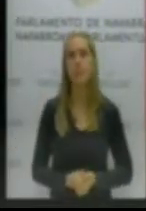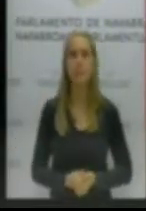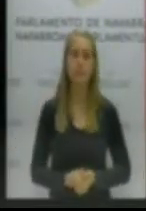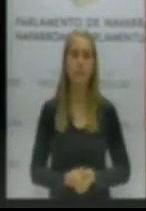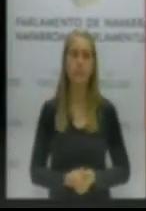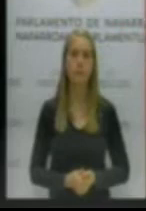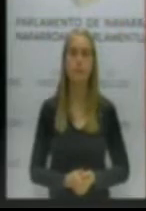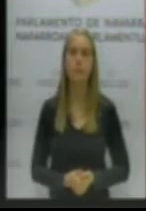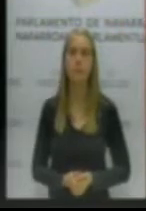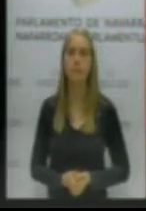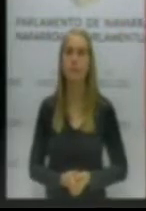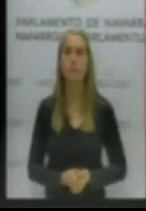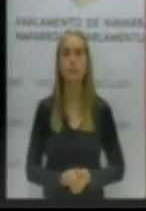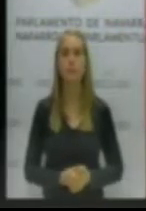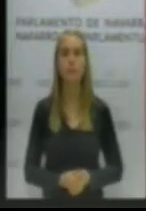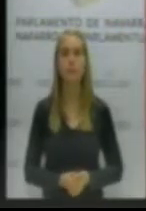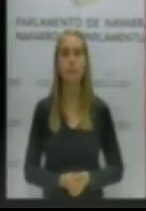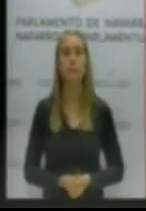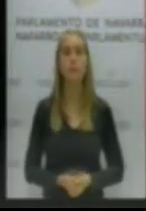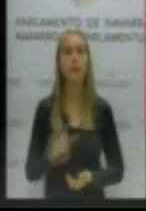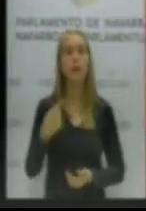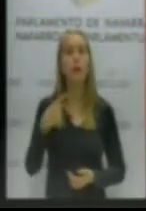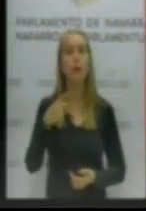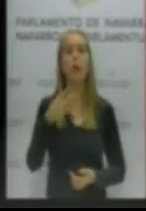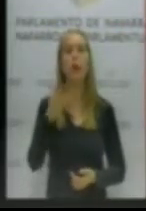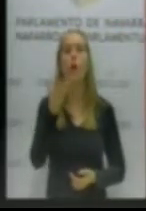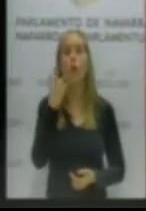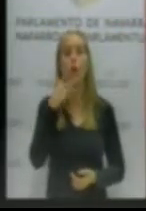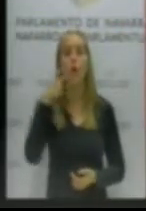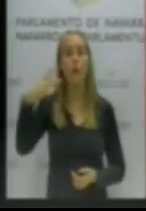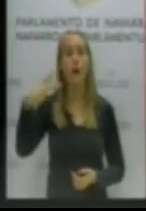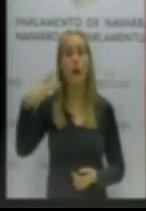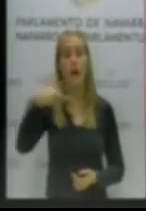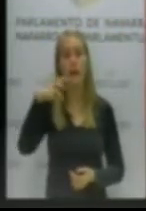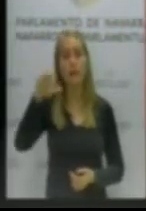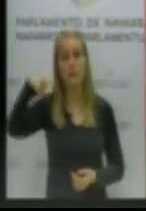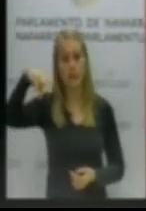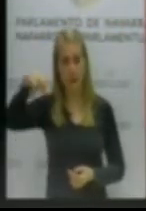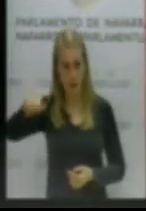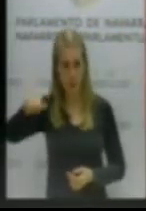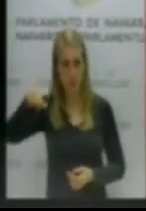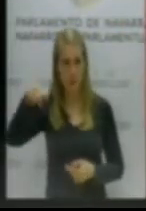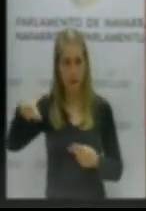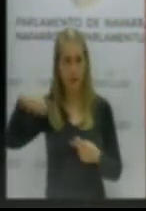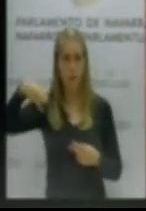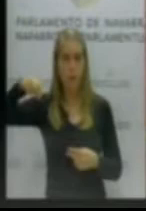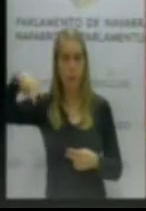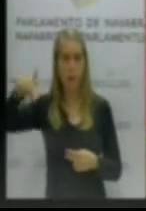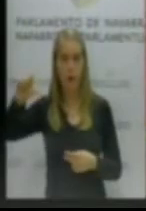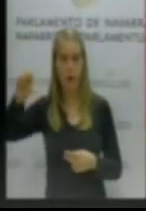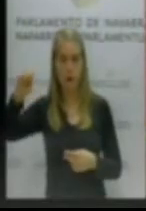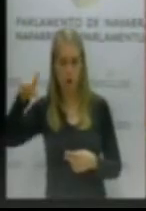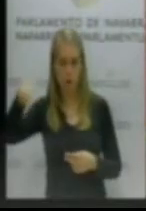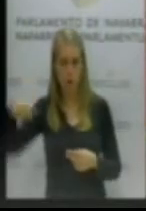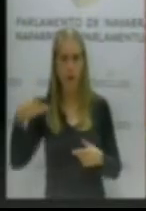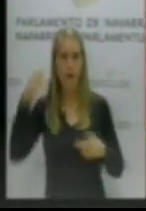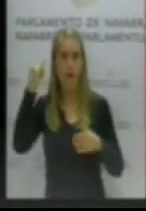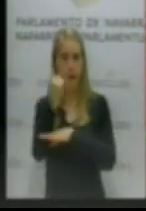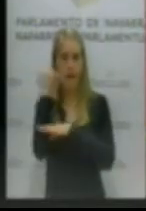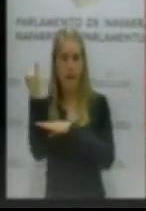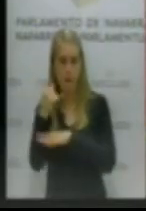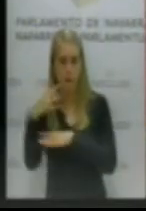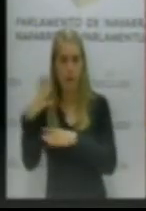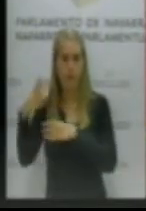Eh... A ver, usted conoce a Chema Mauleón, ¿verdad? Jefe de gabinete del señor La Parra parlamentario en la pasada